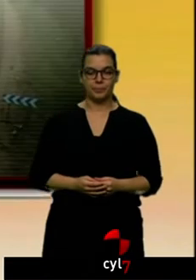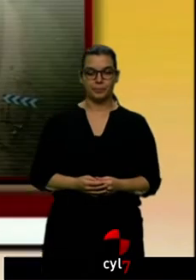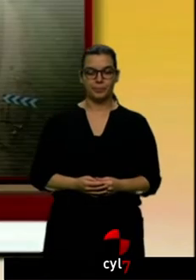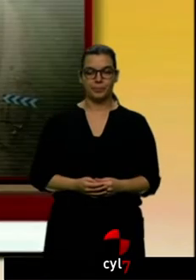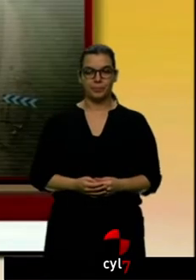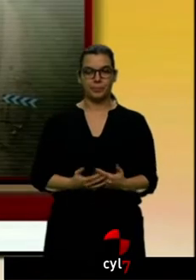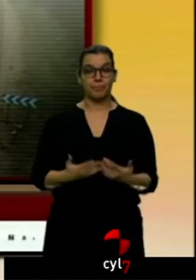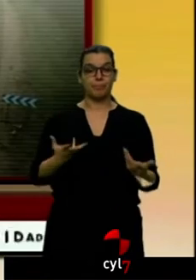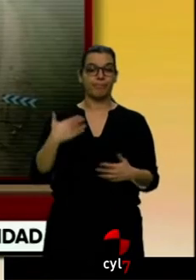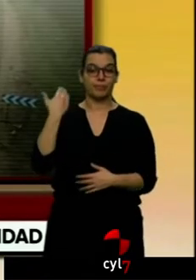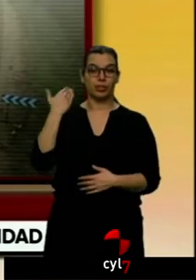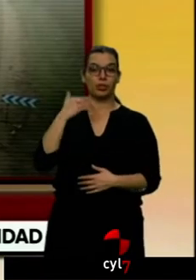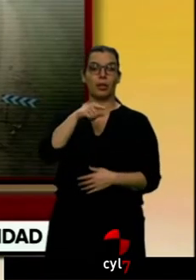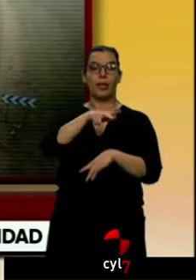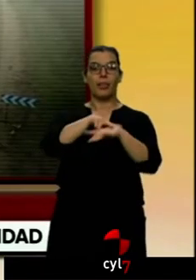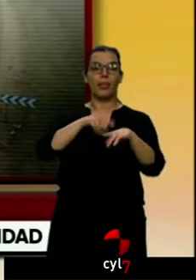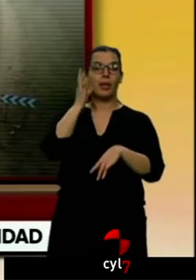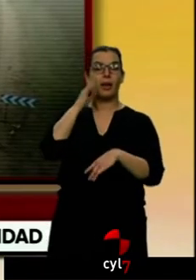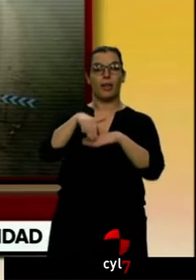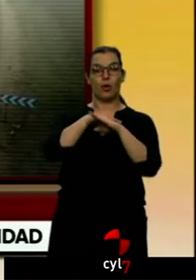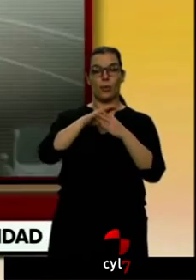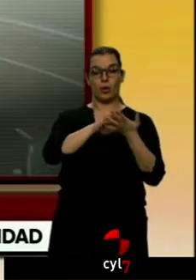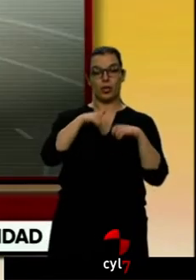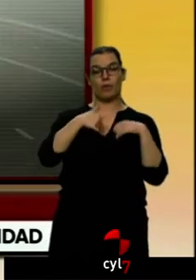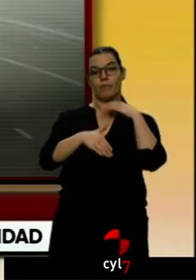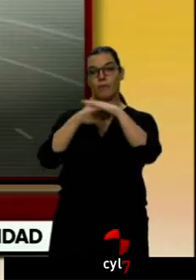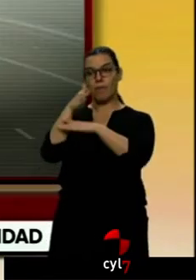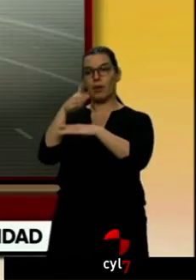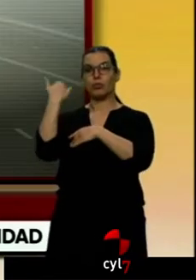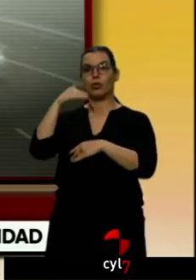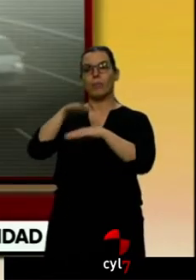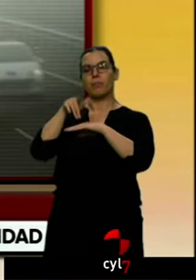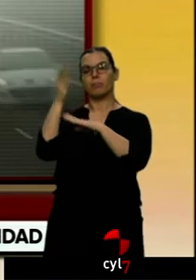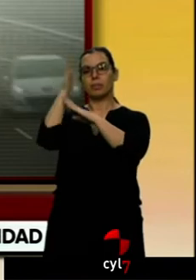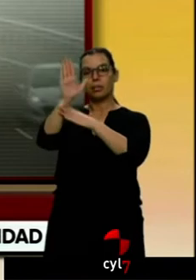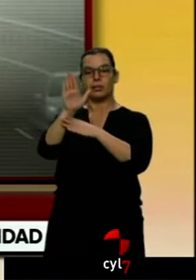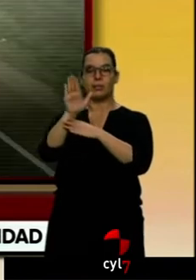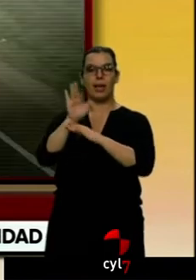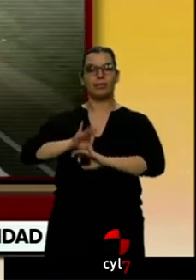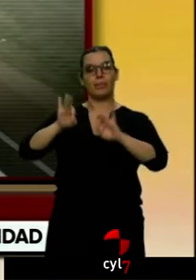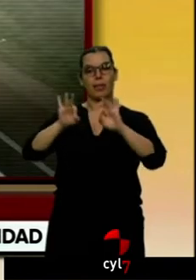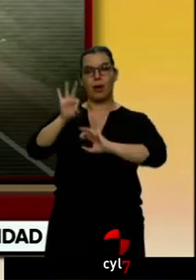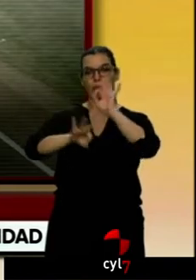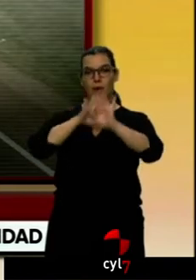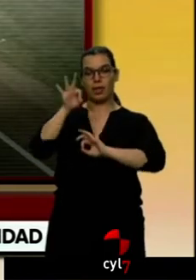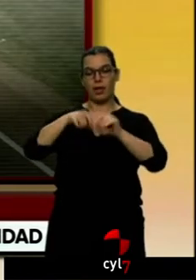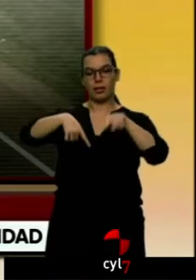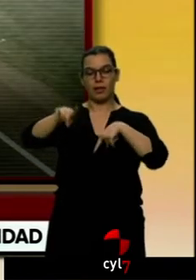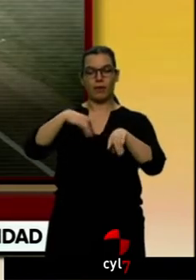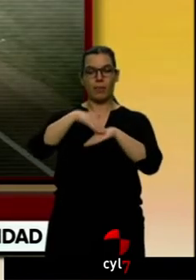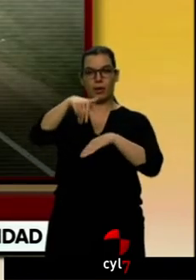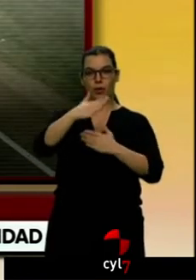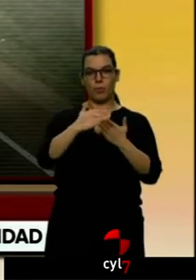Por eso en Soria, la delegada del Gobierno en Castilla y León presentará hoy el dispositivo especial de tráfico para nuestra comunidad.